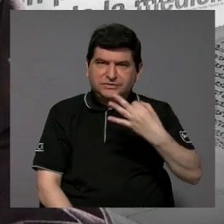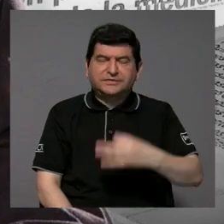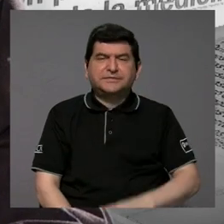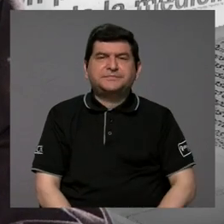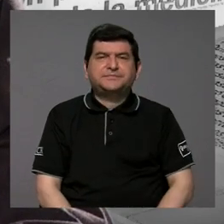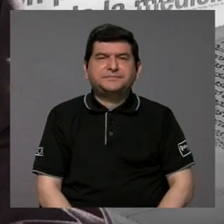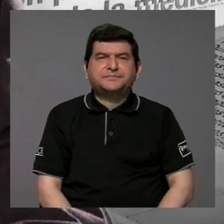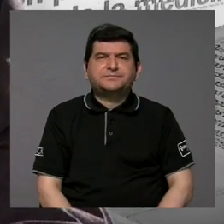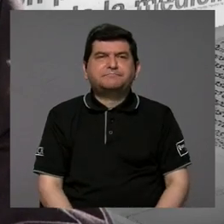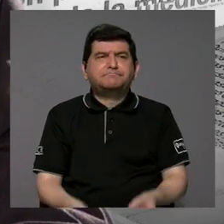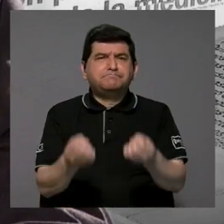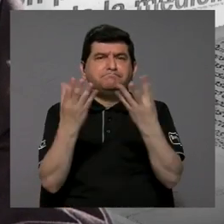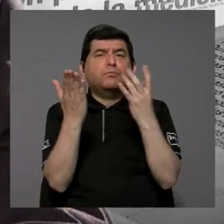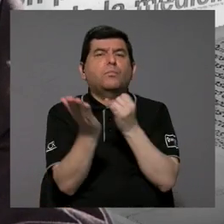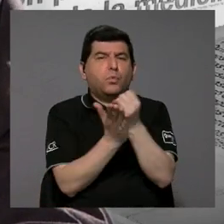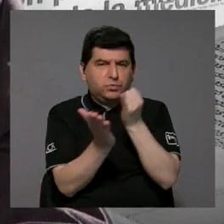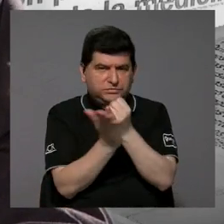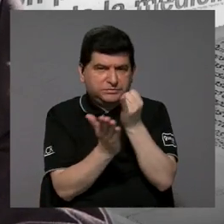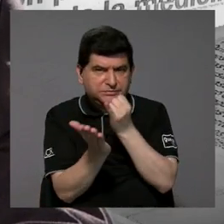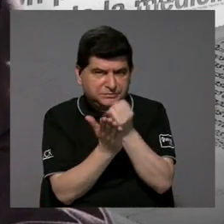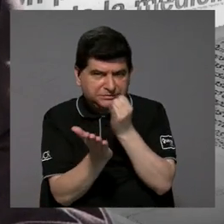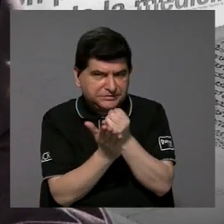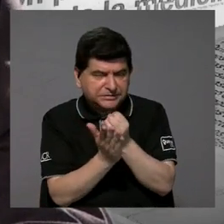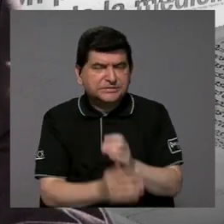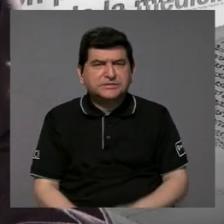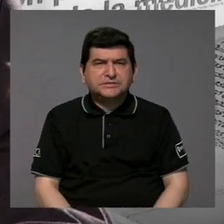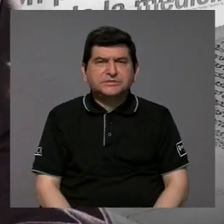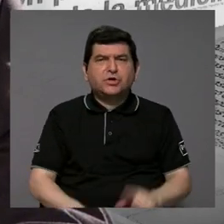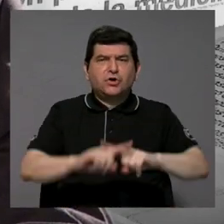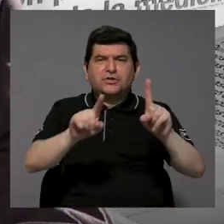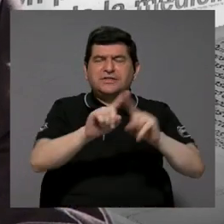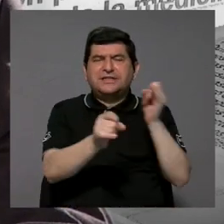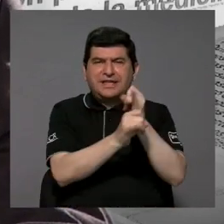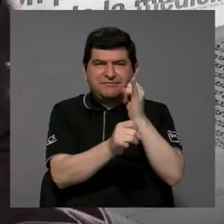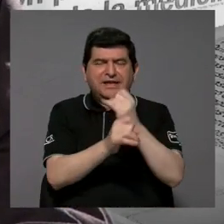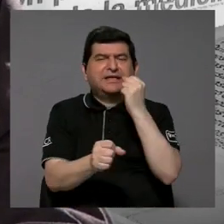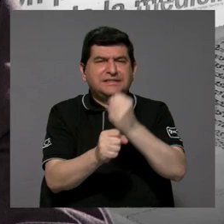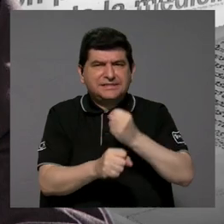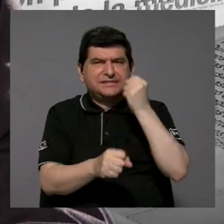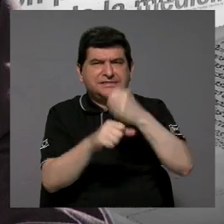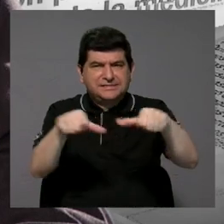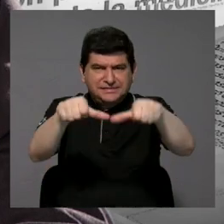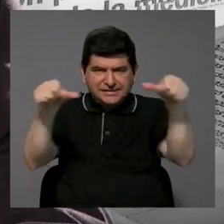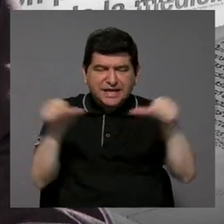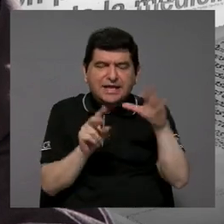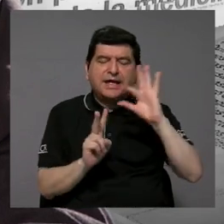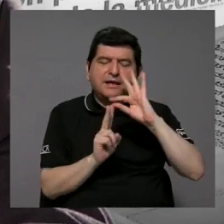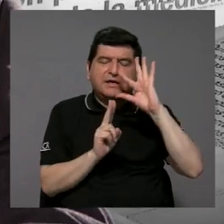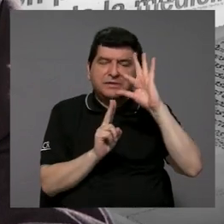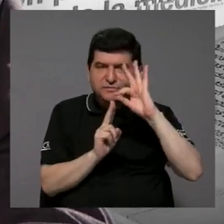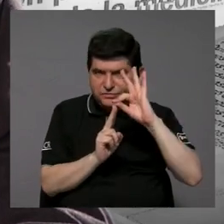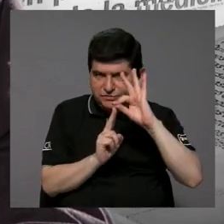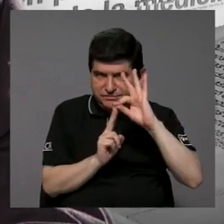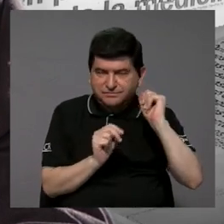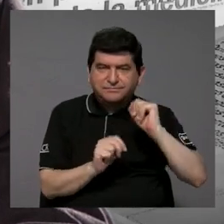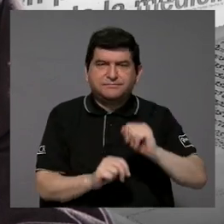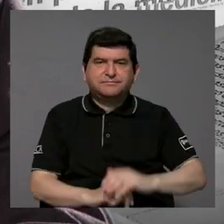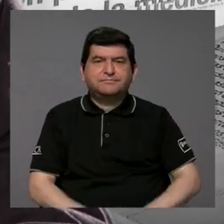hay muchísima investigación, hay muchas instituciones que están trabajando en el área de alternativas,